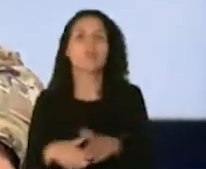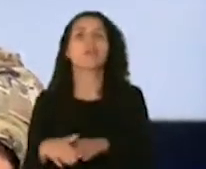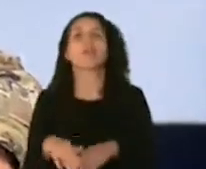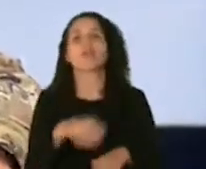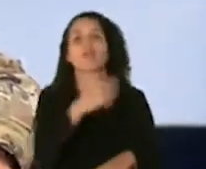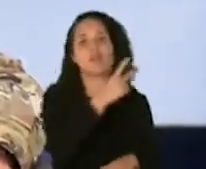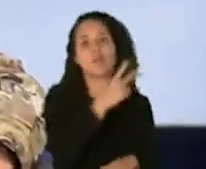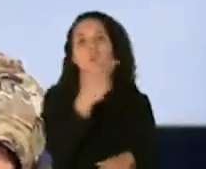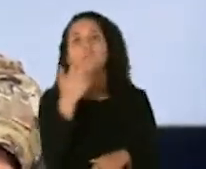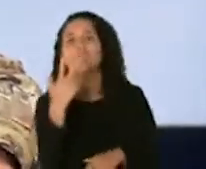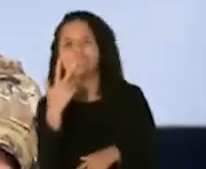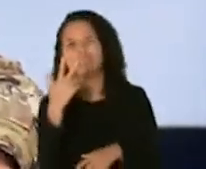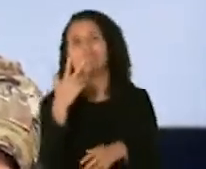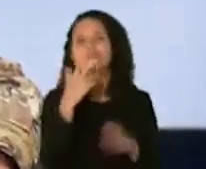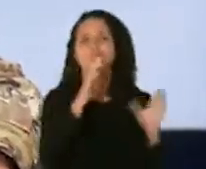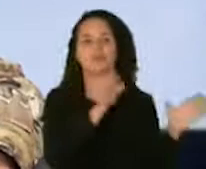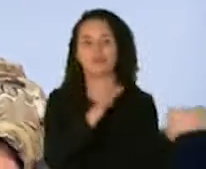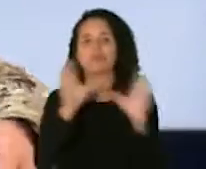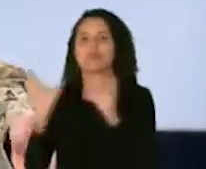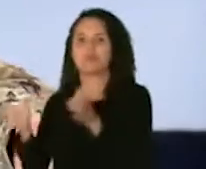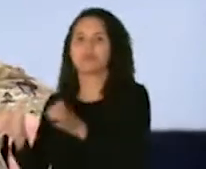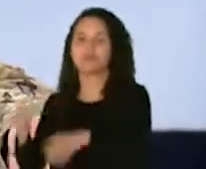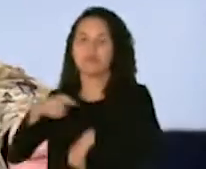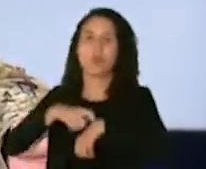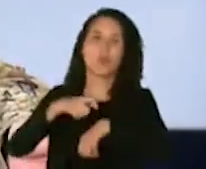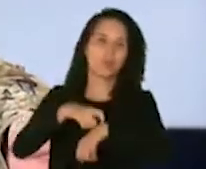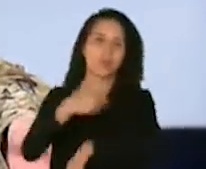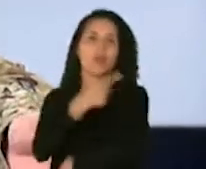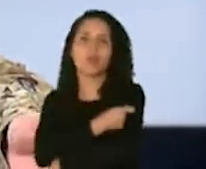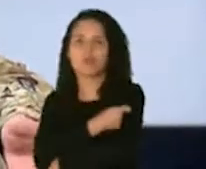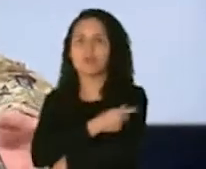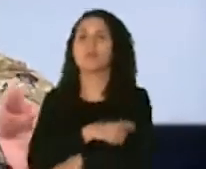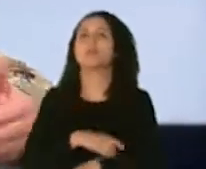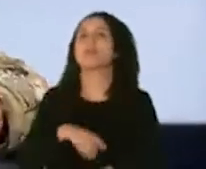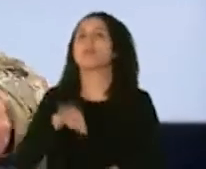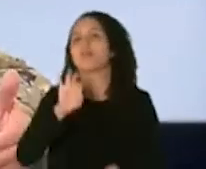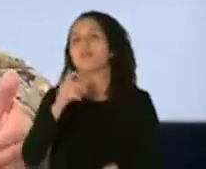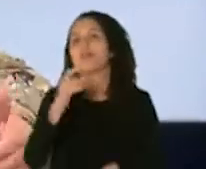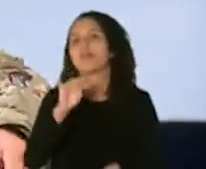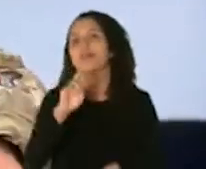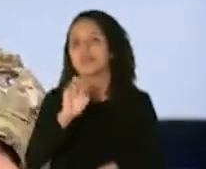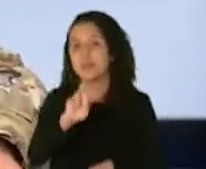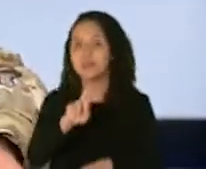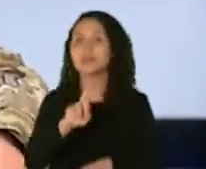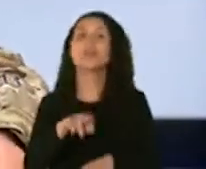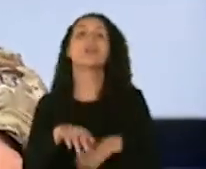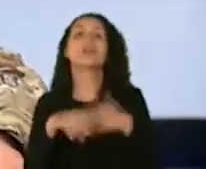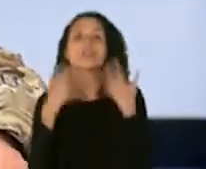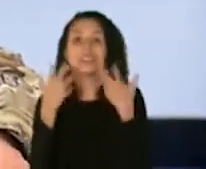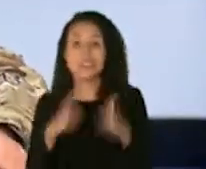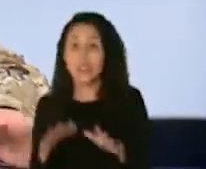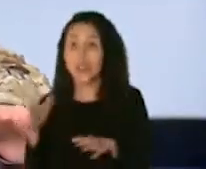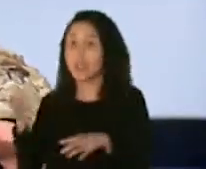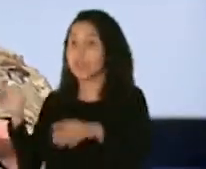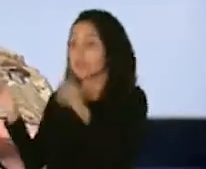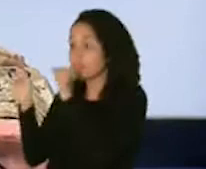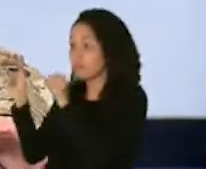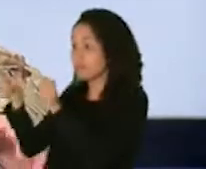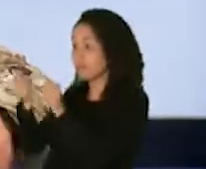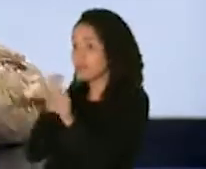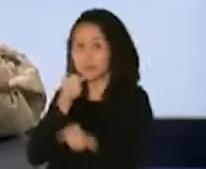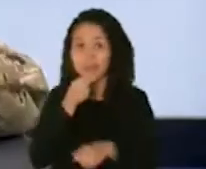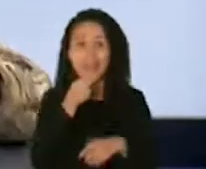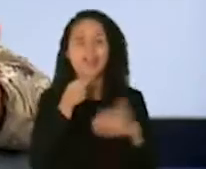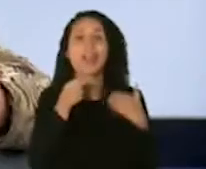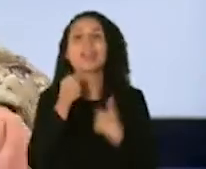dos y hasta tres vacunaciones. La vacuna de Pfizer, una vez uno la saca de esa refrigeración, tiene